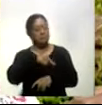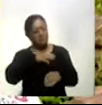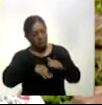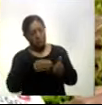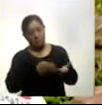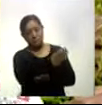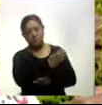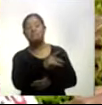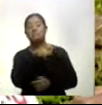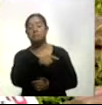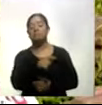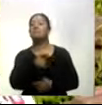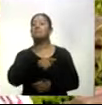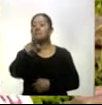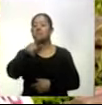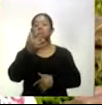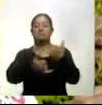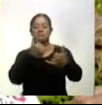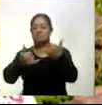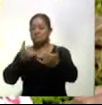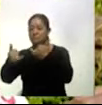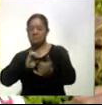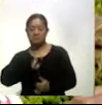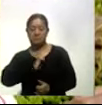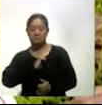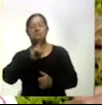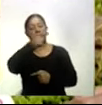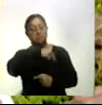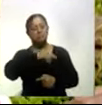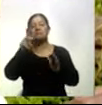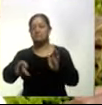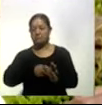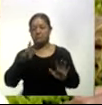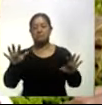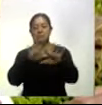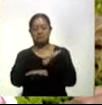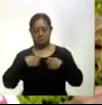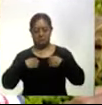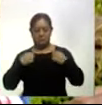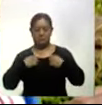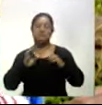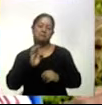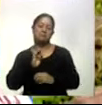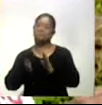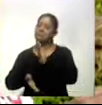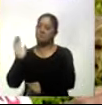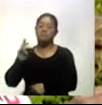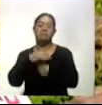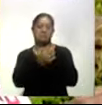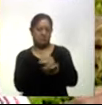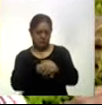terminas de jugar igual te vuelves a cambiar y ya te puedes retirar el lavado de manos